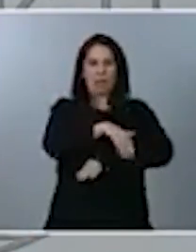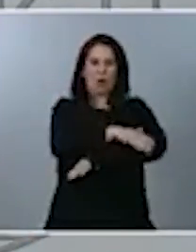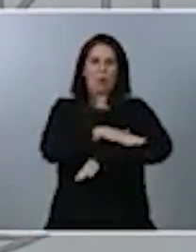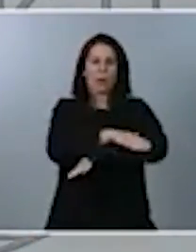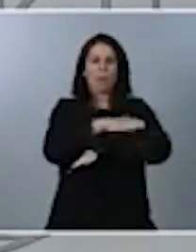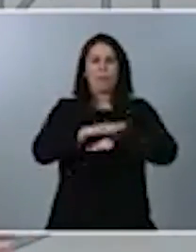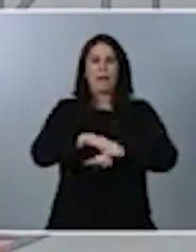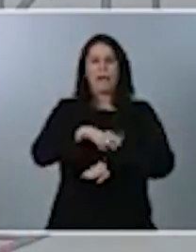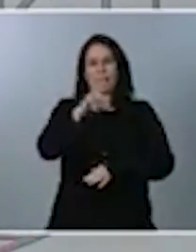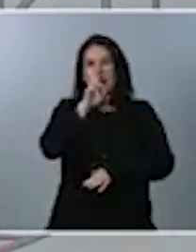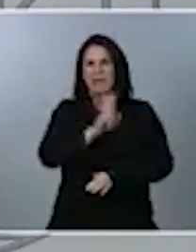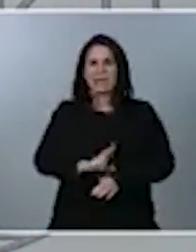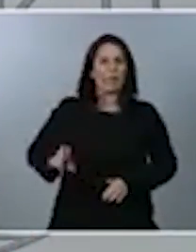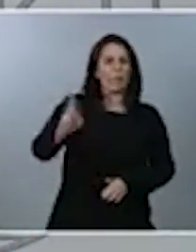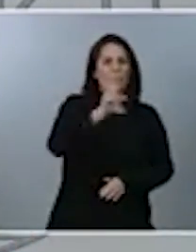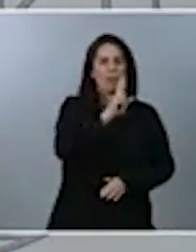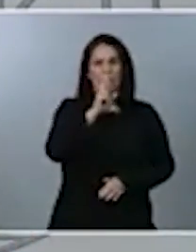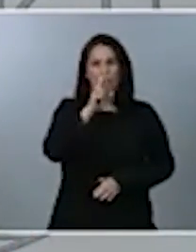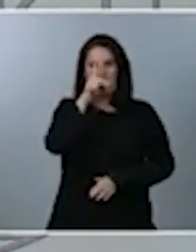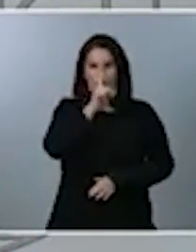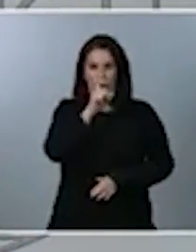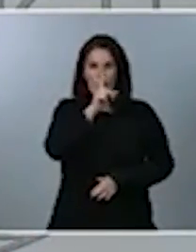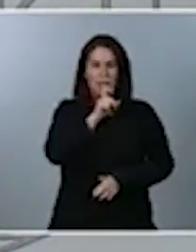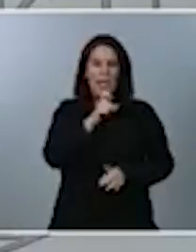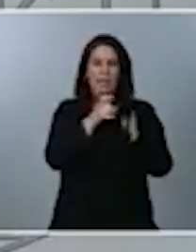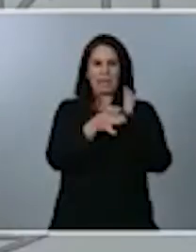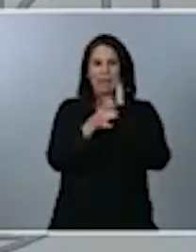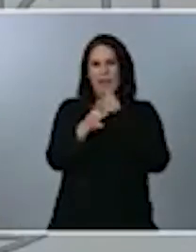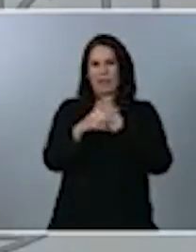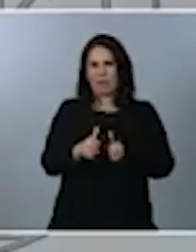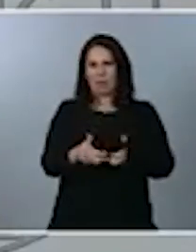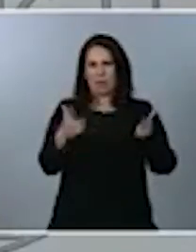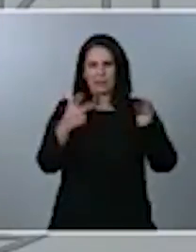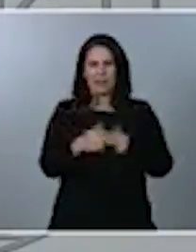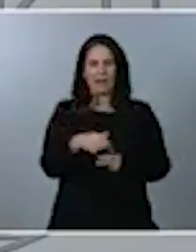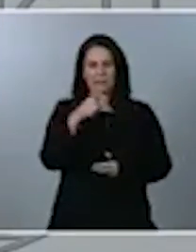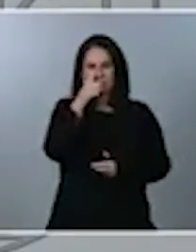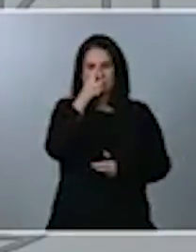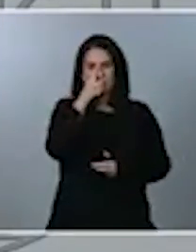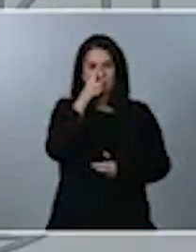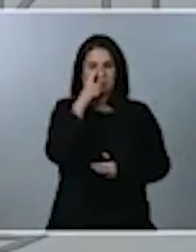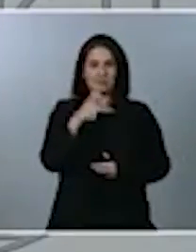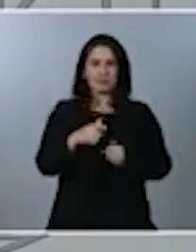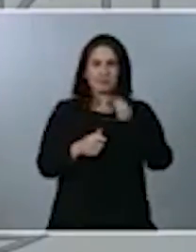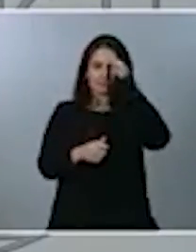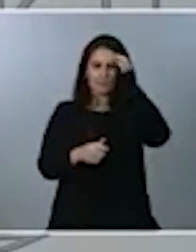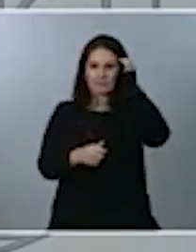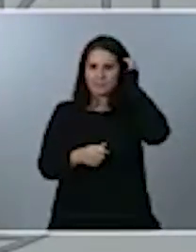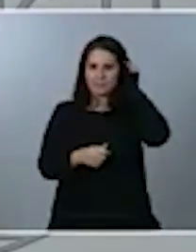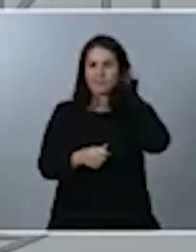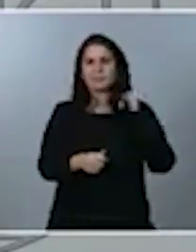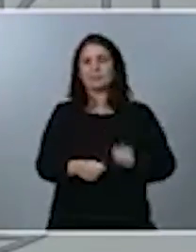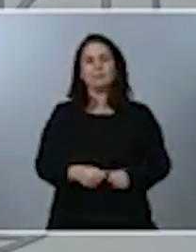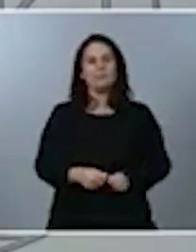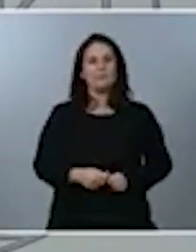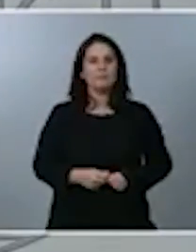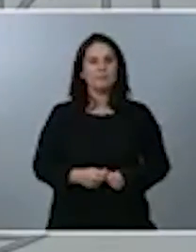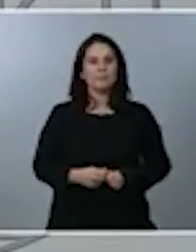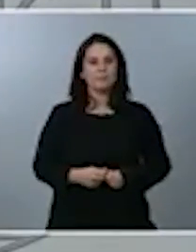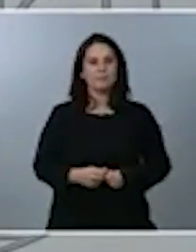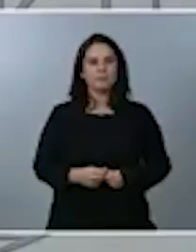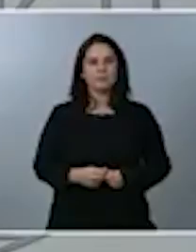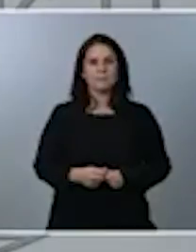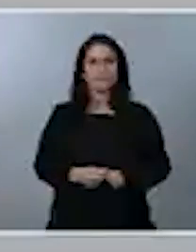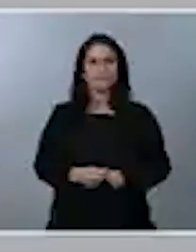por la calidad democrática. Sin duda, otro apartado destacado del presupuesto es relacionado con las políticas de fomento del empleo